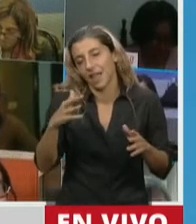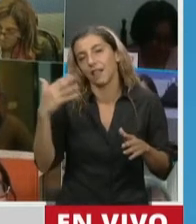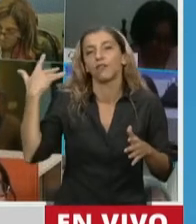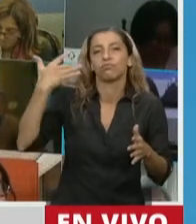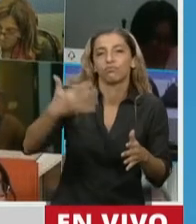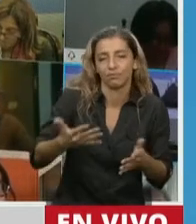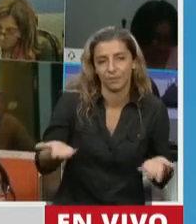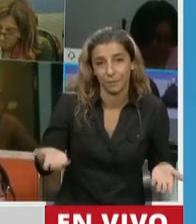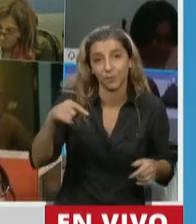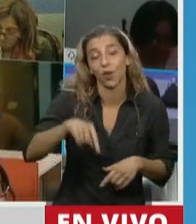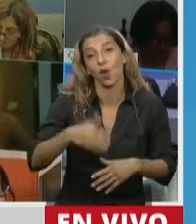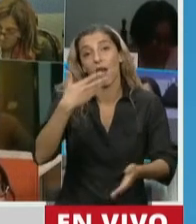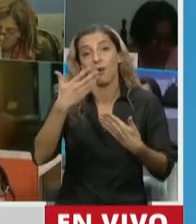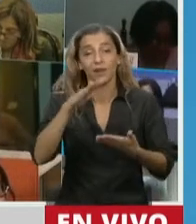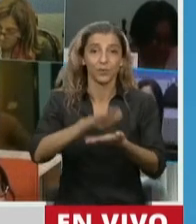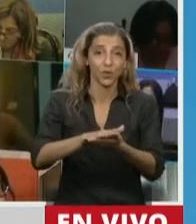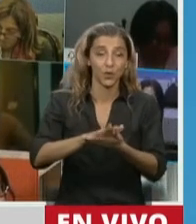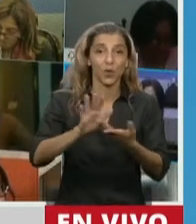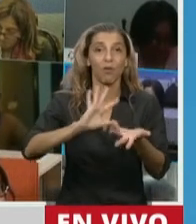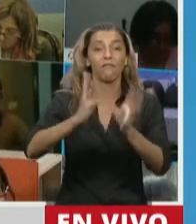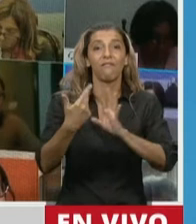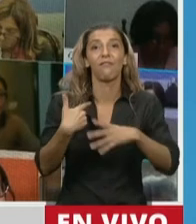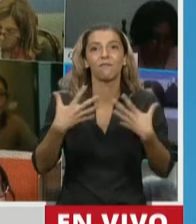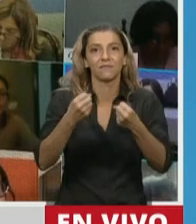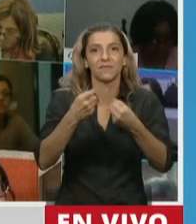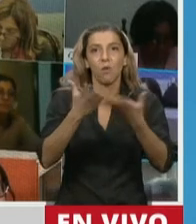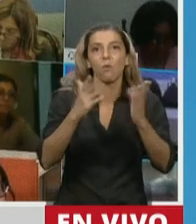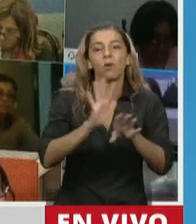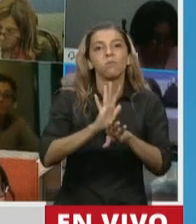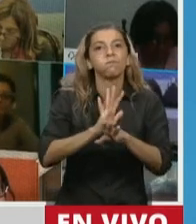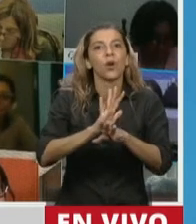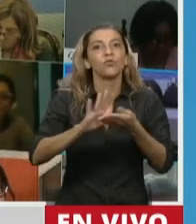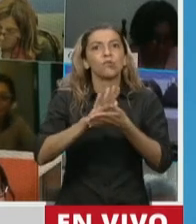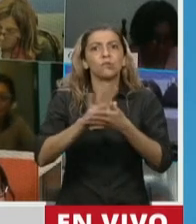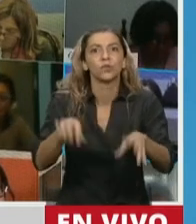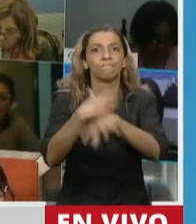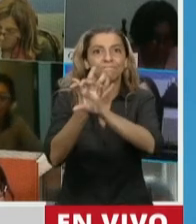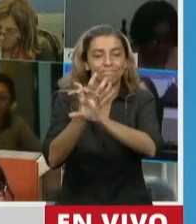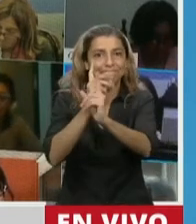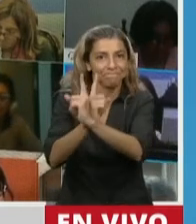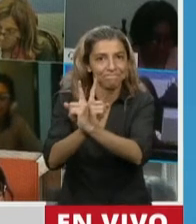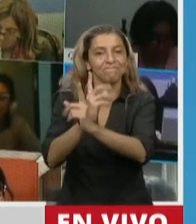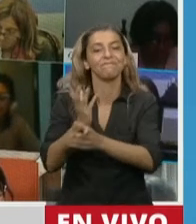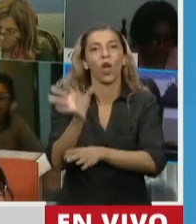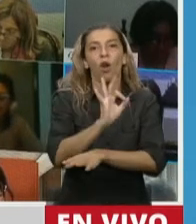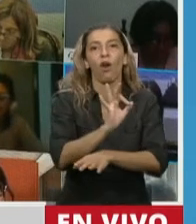la teleasistencia en materia de salud pública, sobre las recetas digitales,